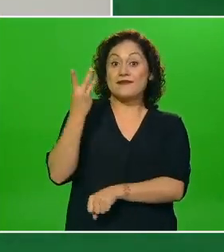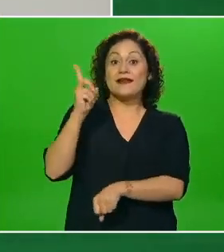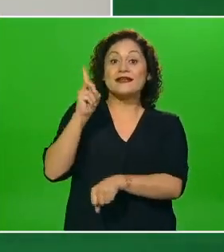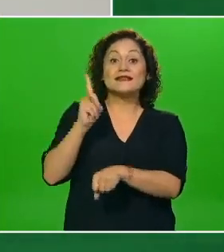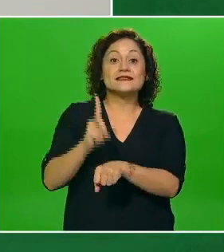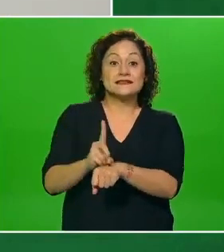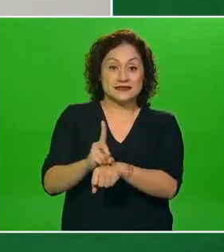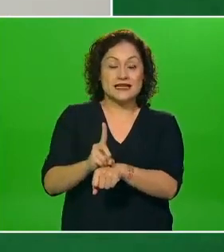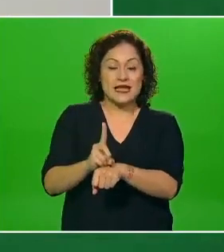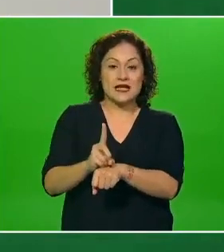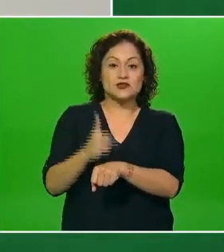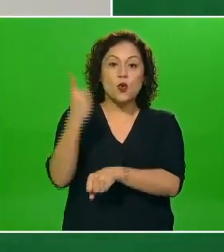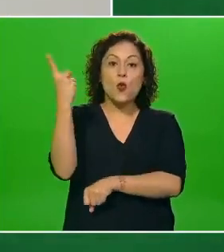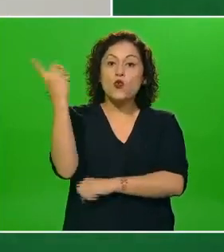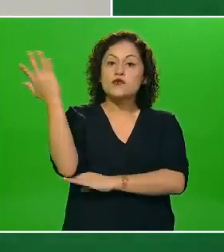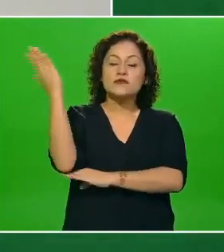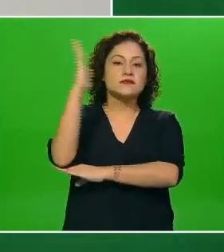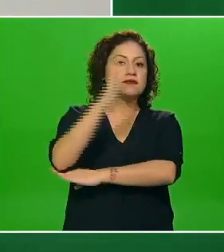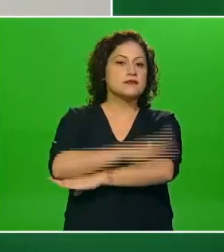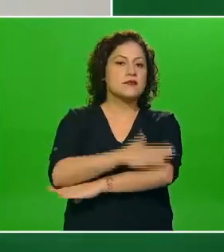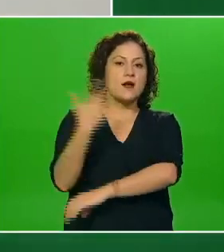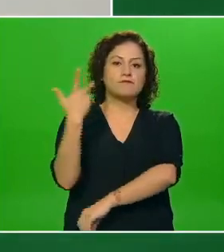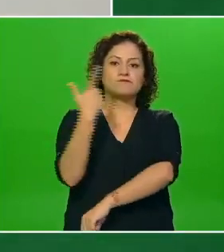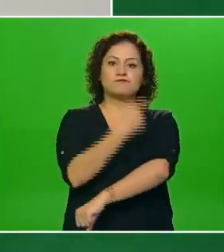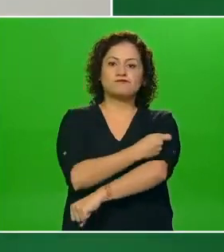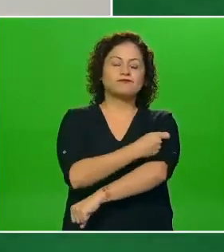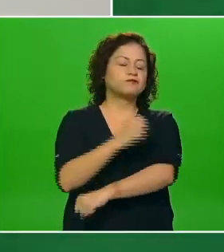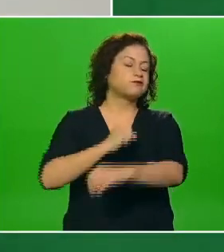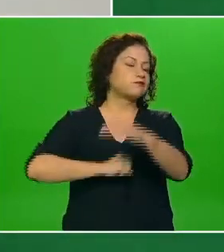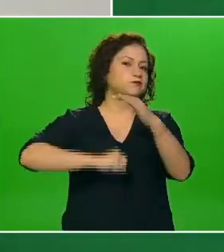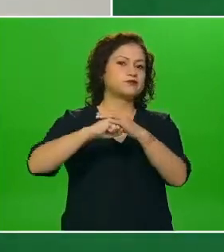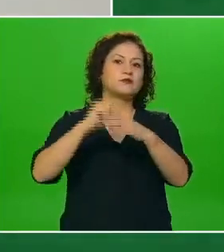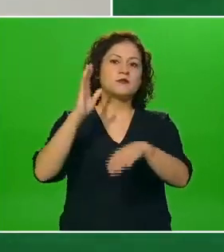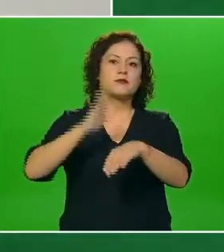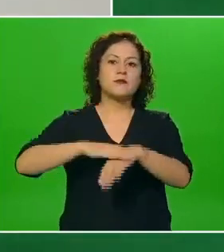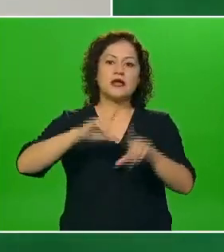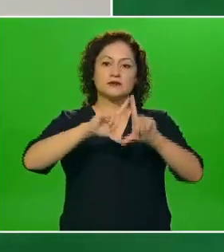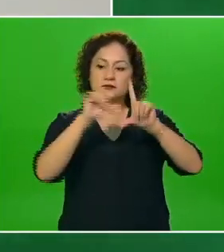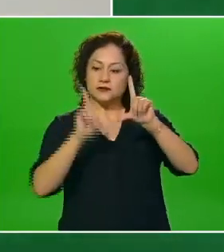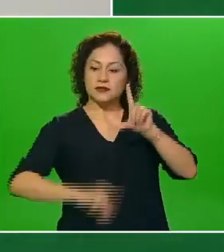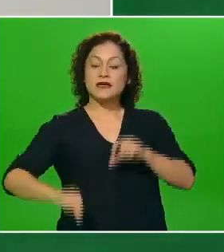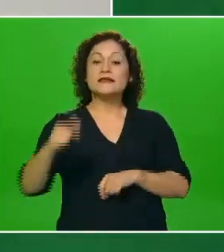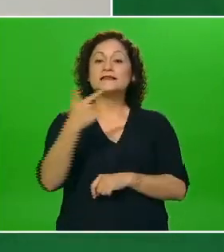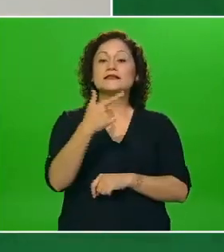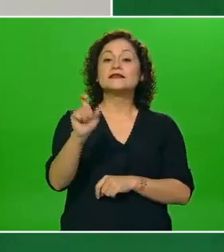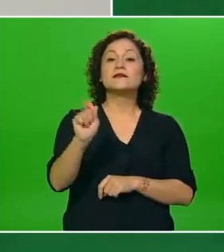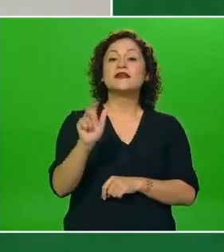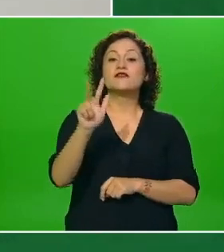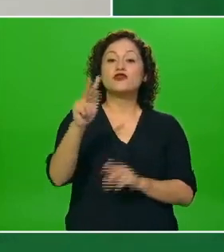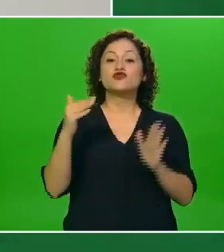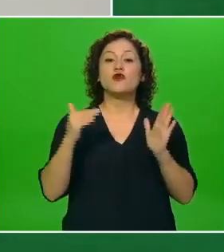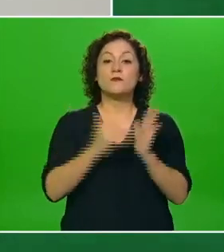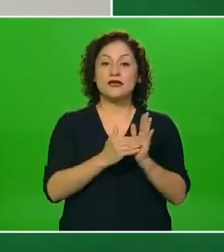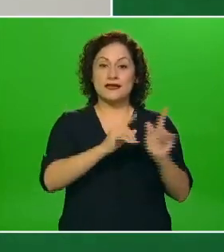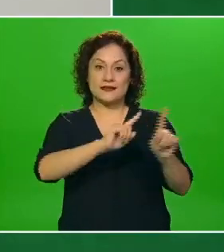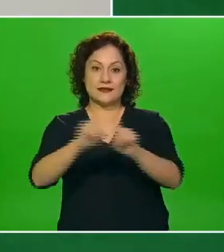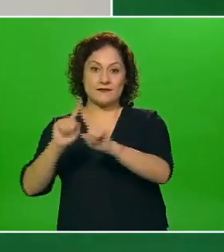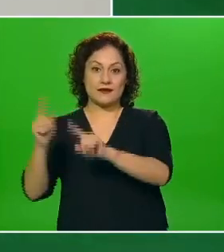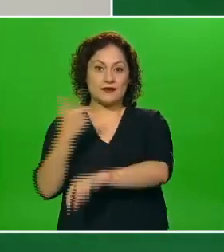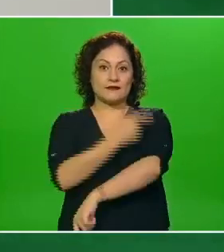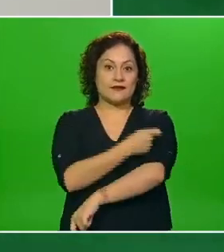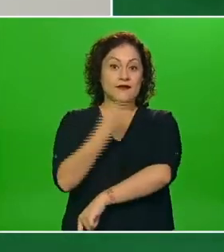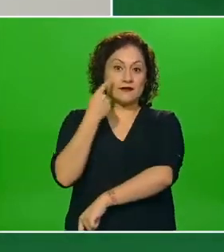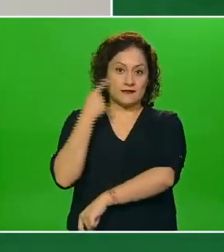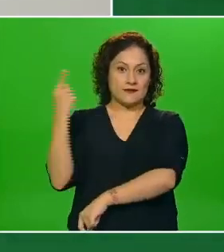el día con más dosis aplicadas en el país más de 728 mil dosis ahí pueden ustedes ver en la gráfica